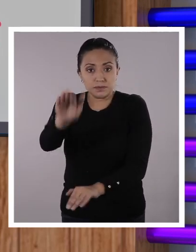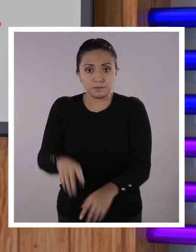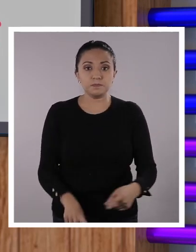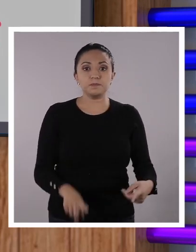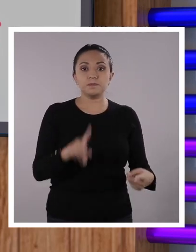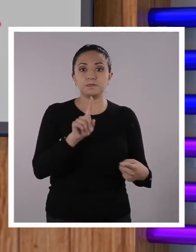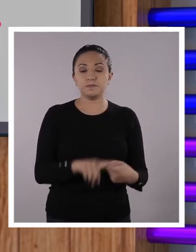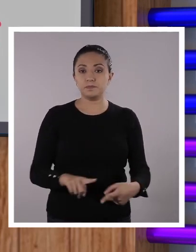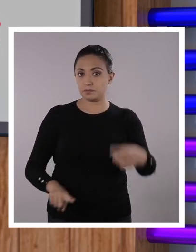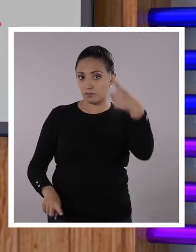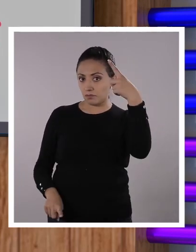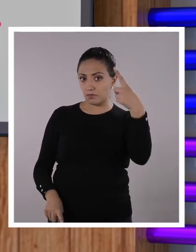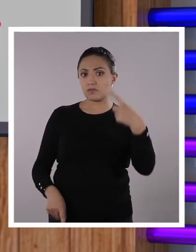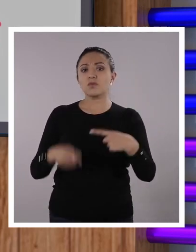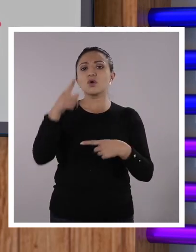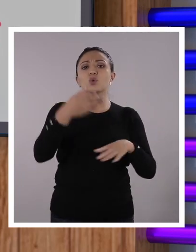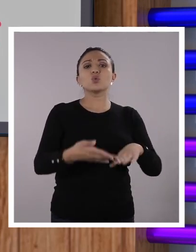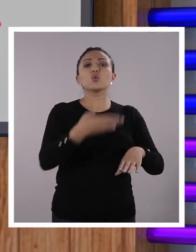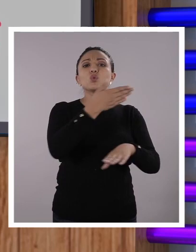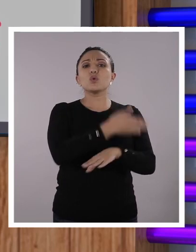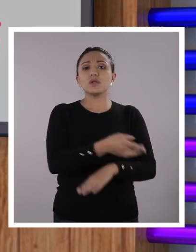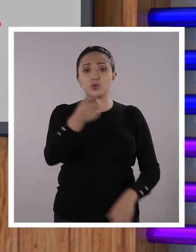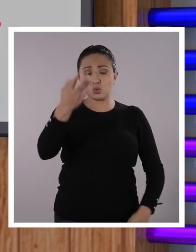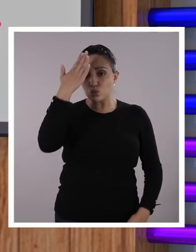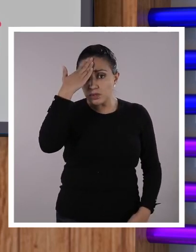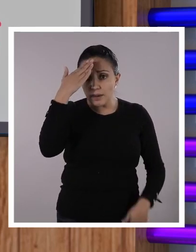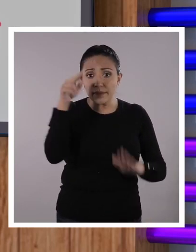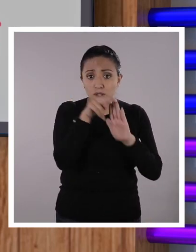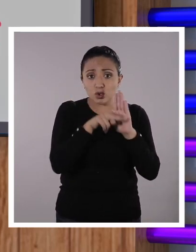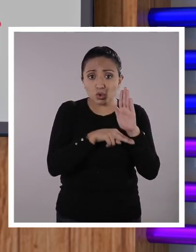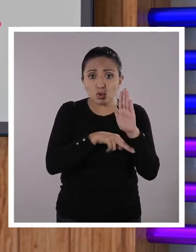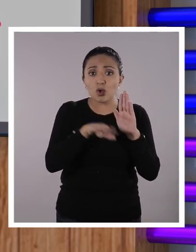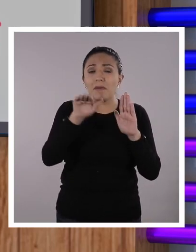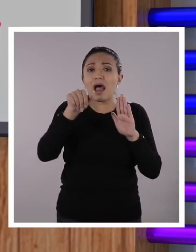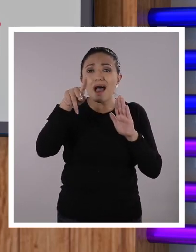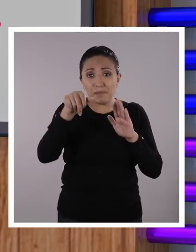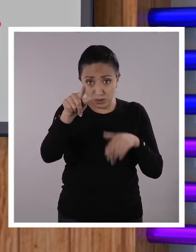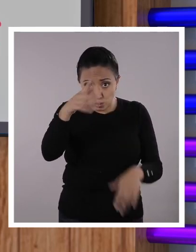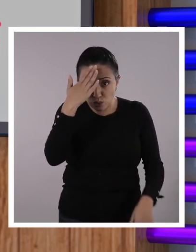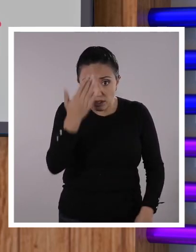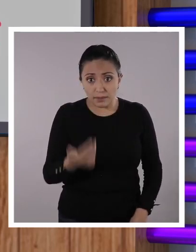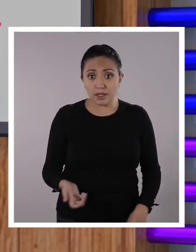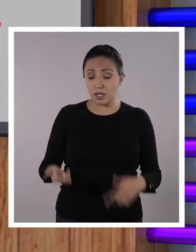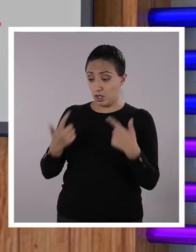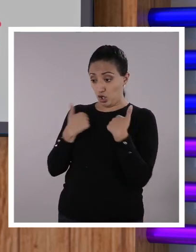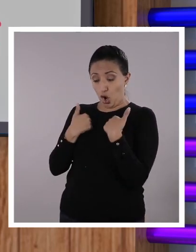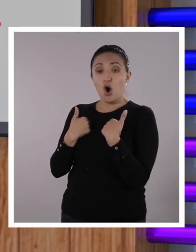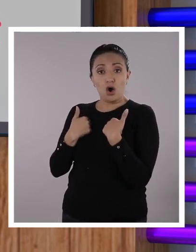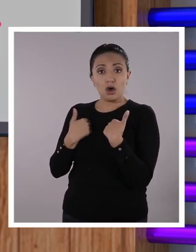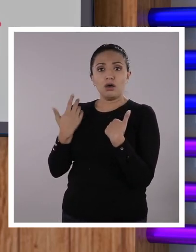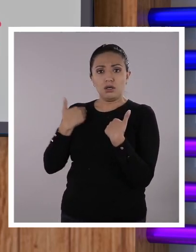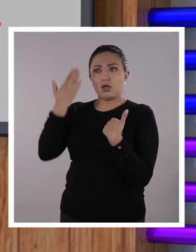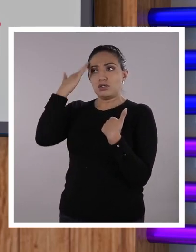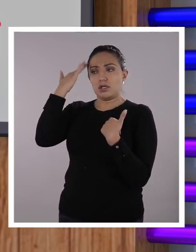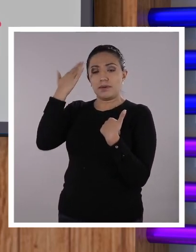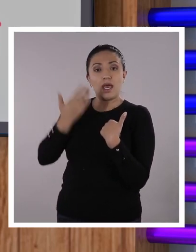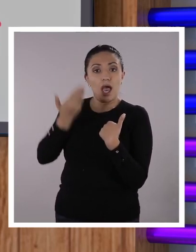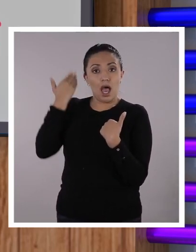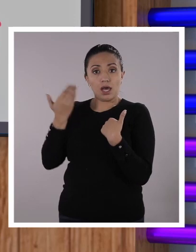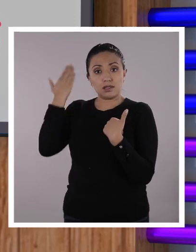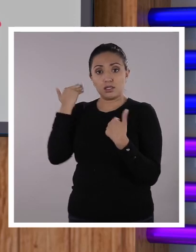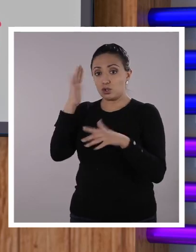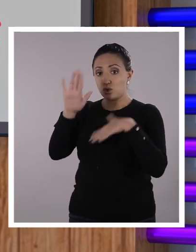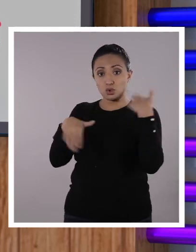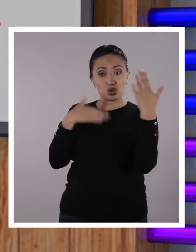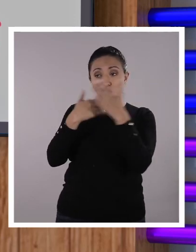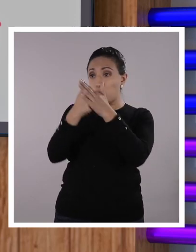conectamos? ¿Qué sabías sobre el tema de las normas APA? ¿Sabías algo? Por ejemplo, yo, Gabriela, sabía que todas las obras